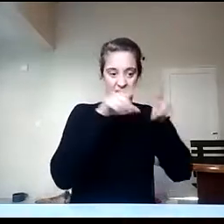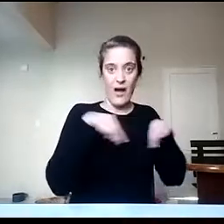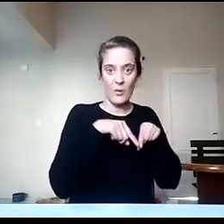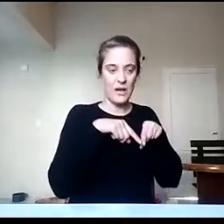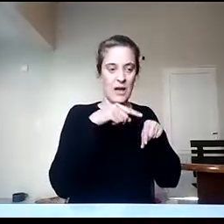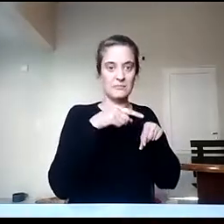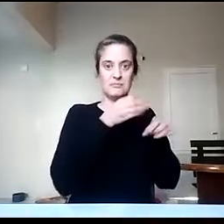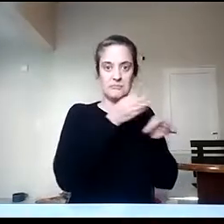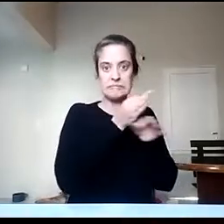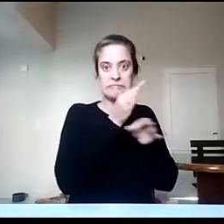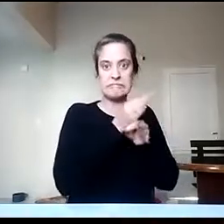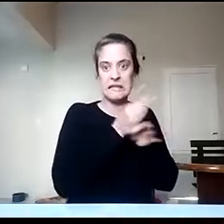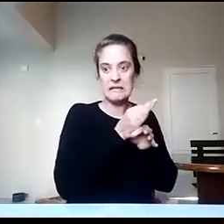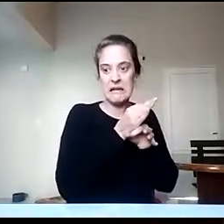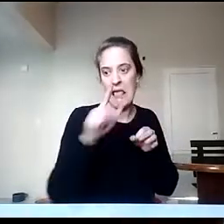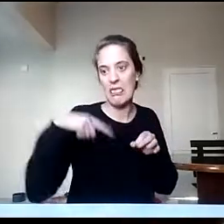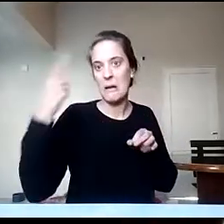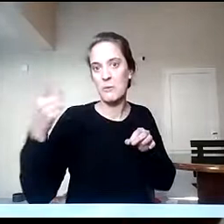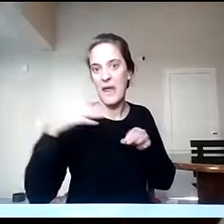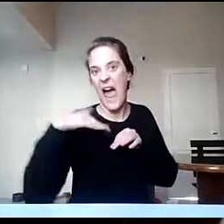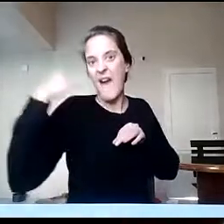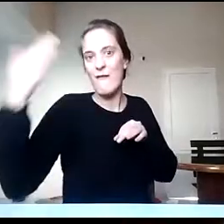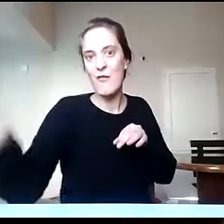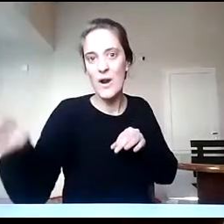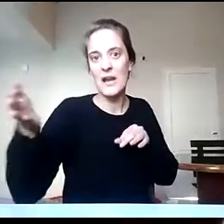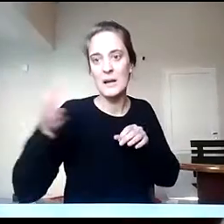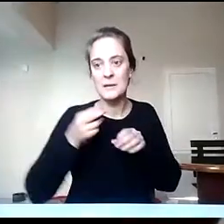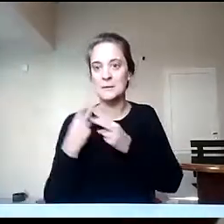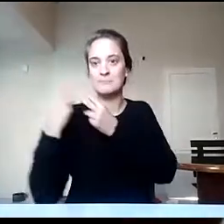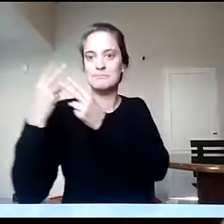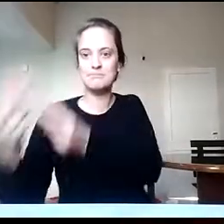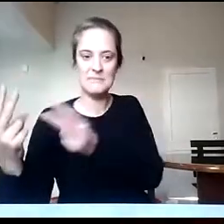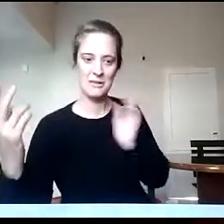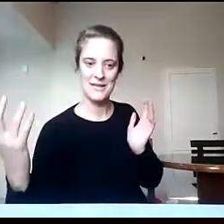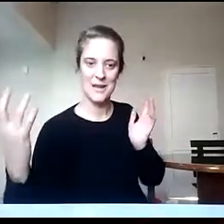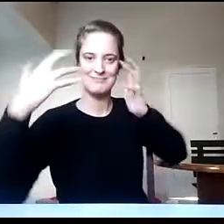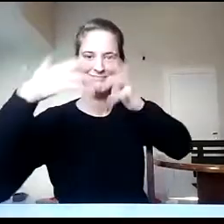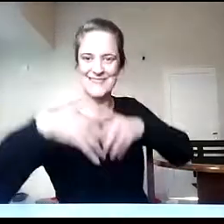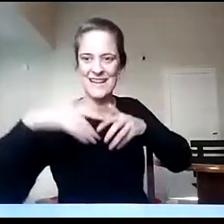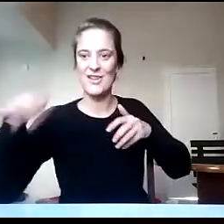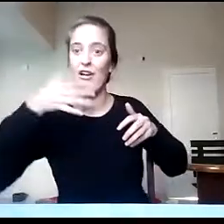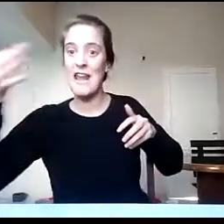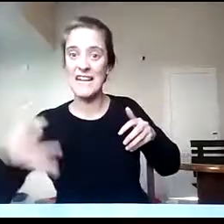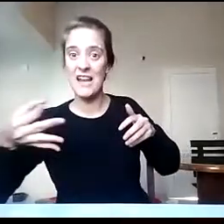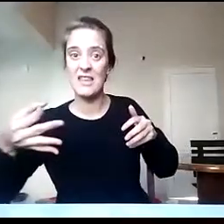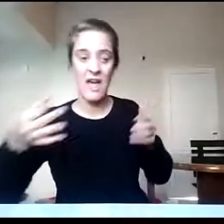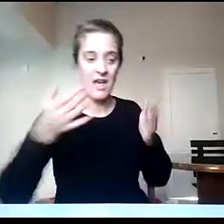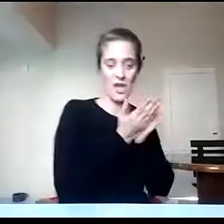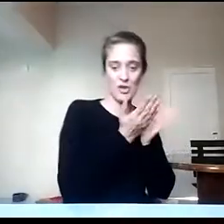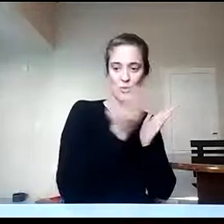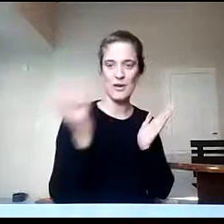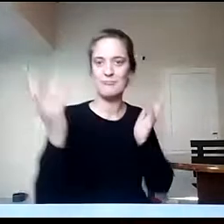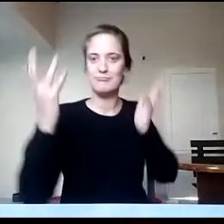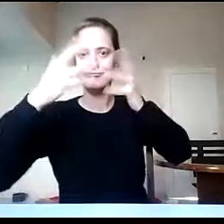profesores, y después transpolar todo ese conocimiento, ese aprendizaje, a experiencias concretas en el territorio, en el campo.